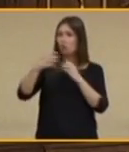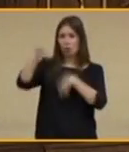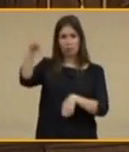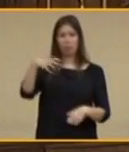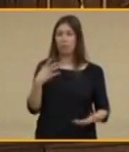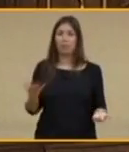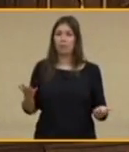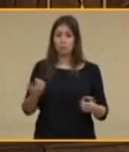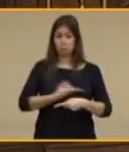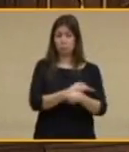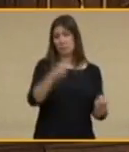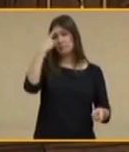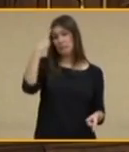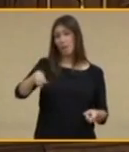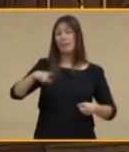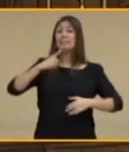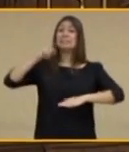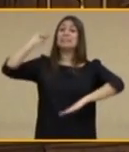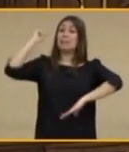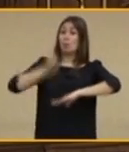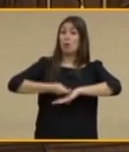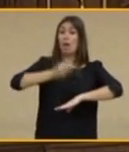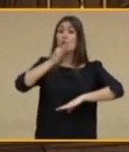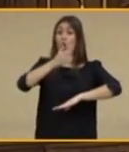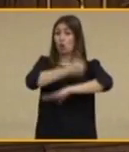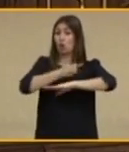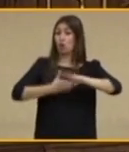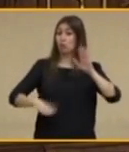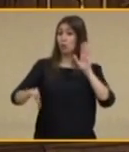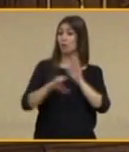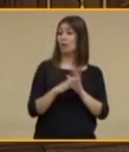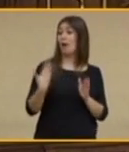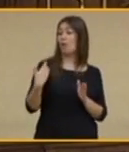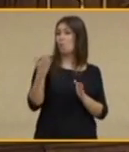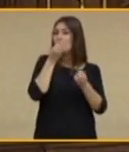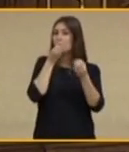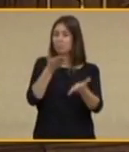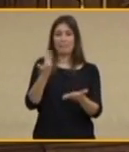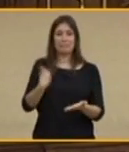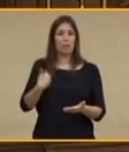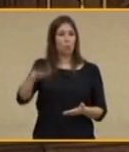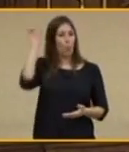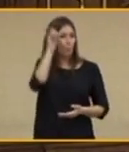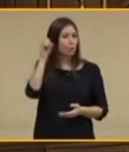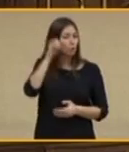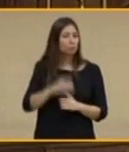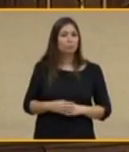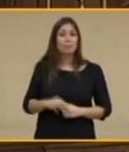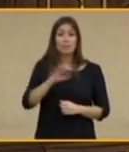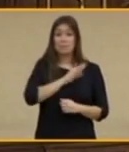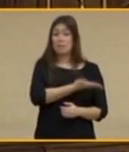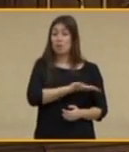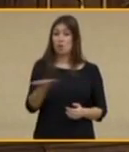saben, el Tribunal Constitucional acaba de pronunciarse en este sentido. Señorías, la soberanía del pueblo,